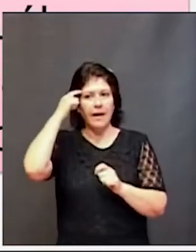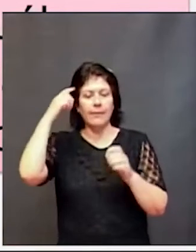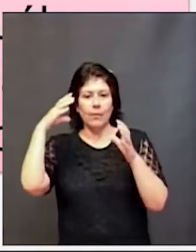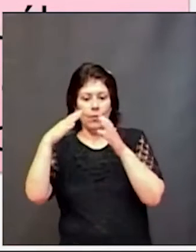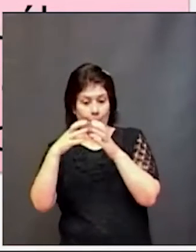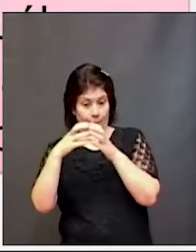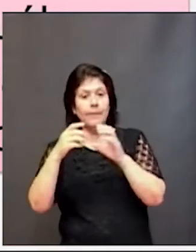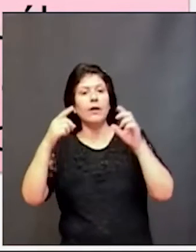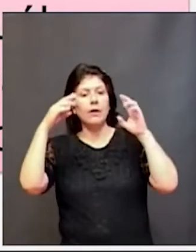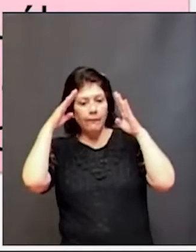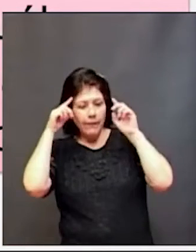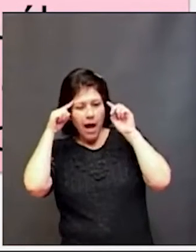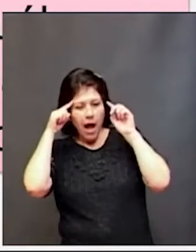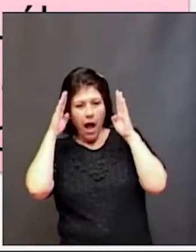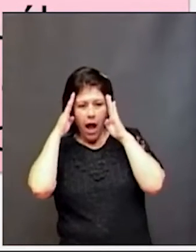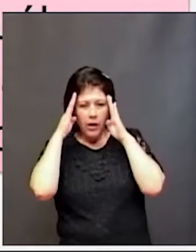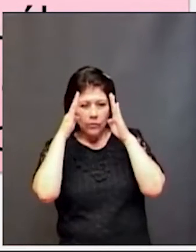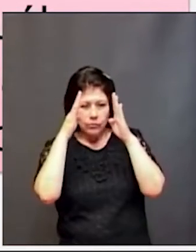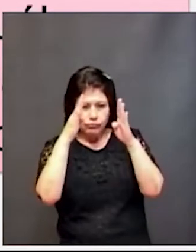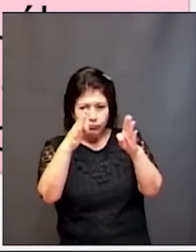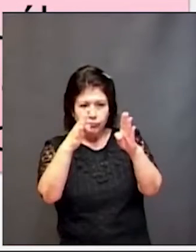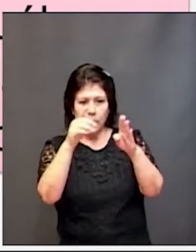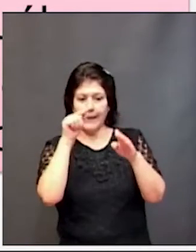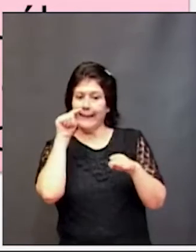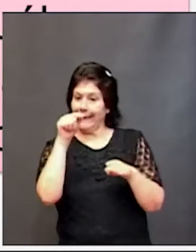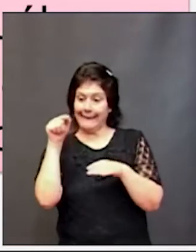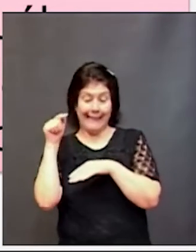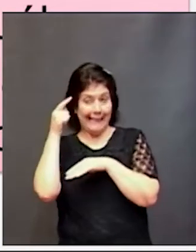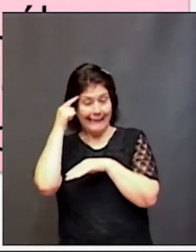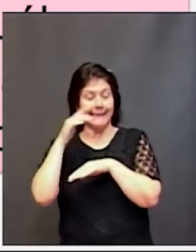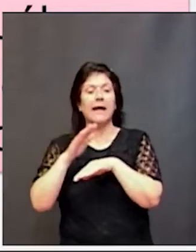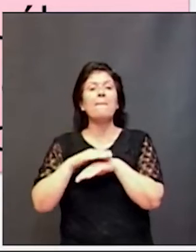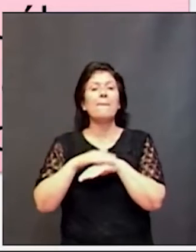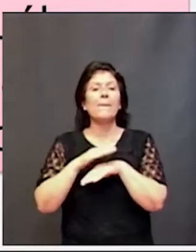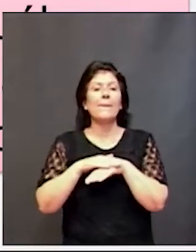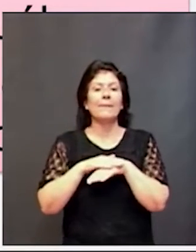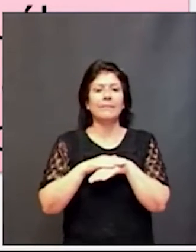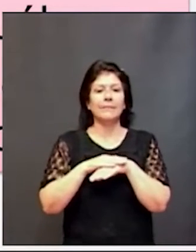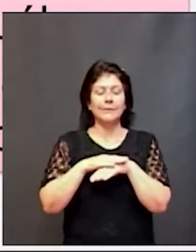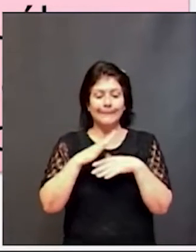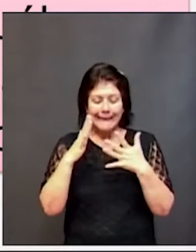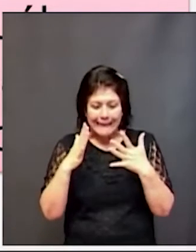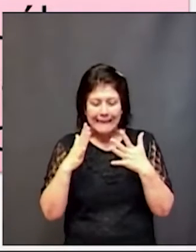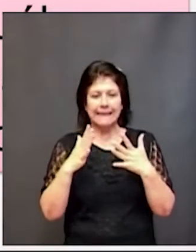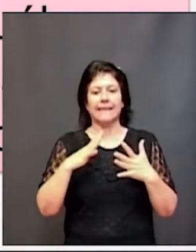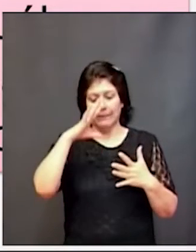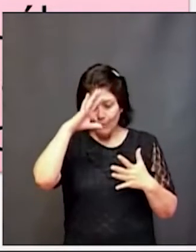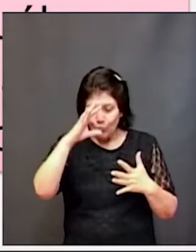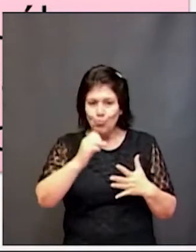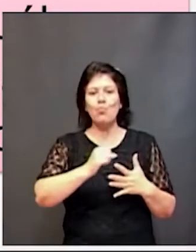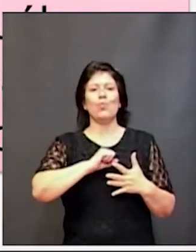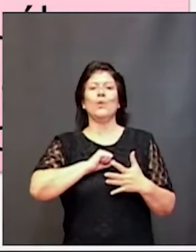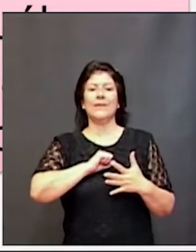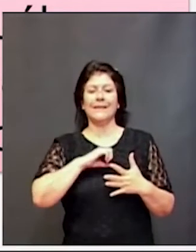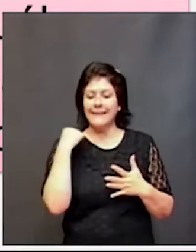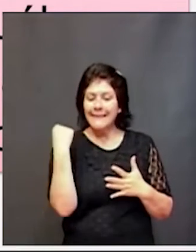es el que dirige el sistema atencional dirige la atención y la atención se activa a partir de la motivación y la motivación